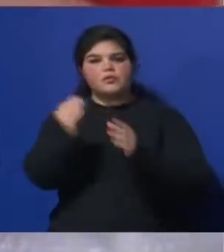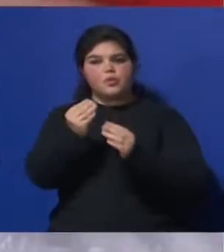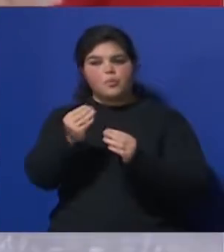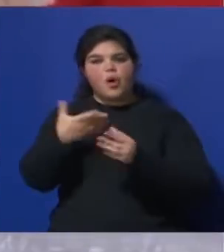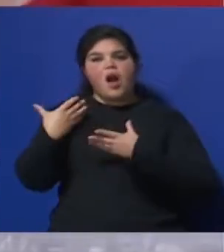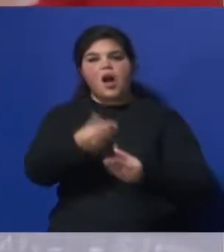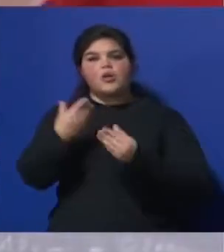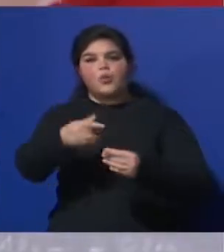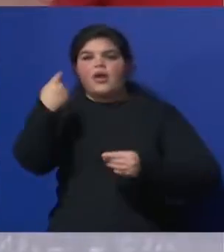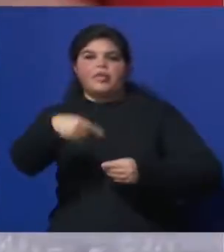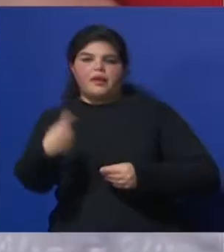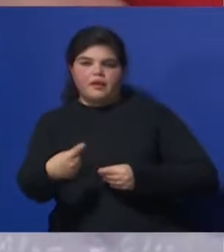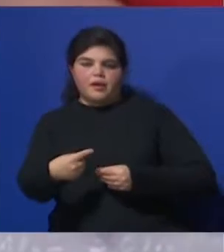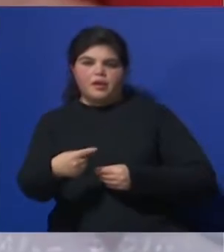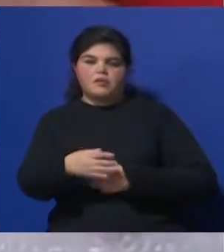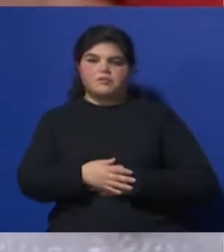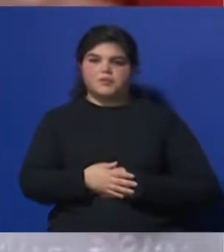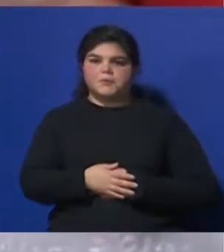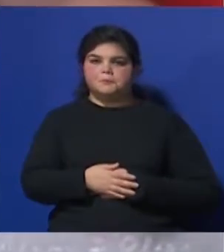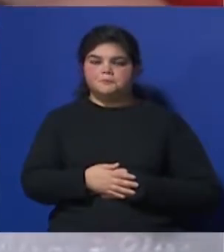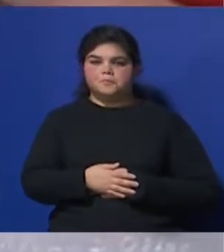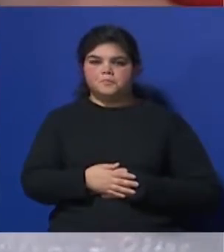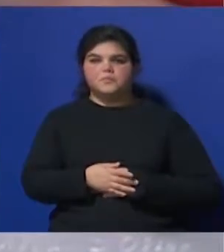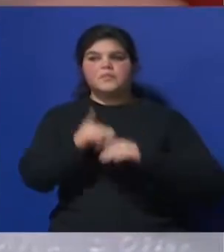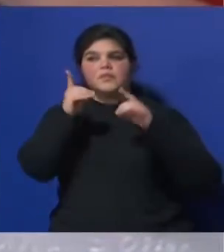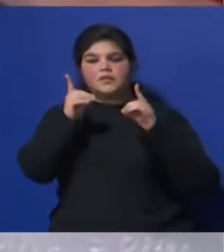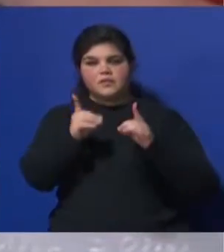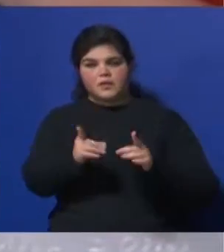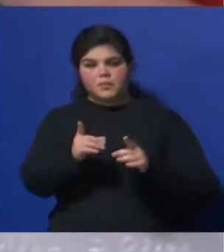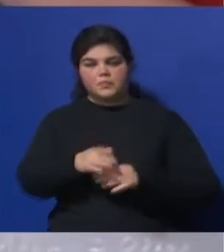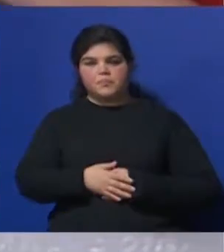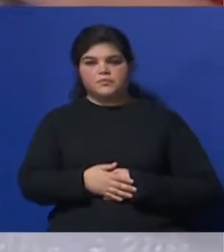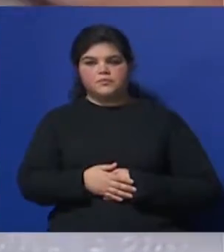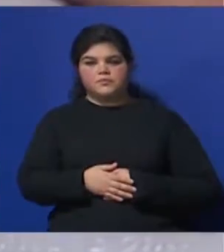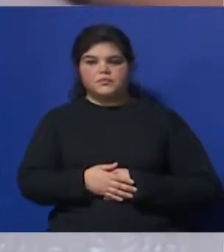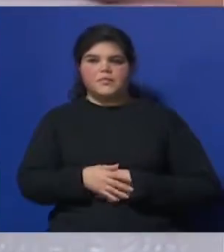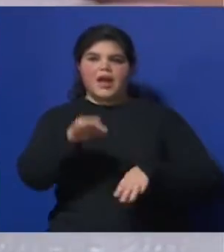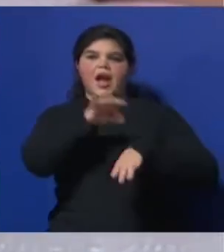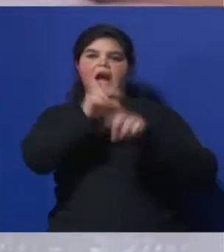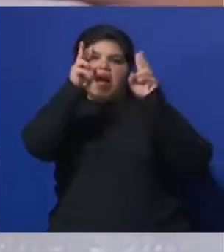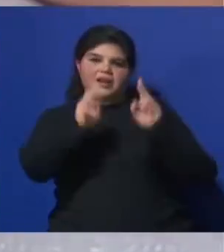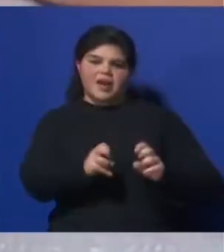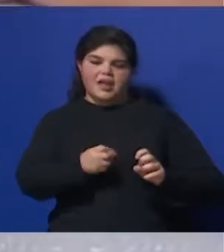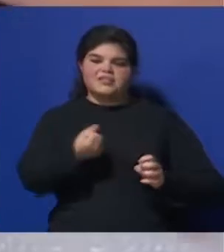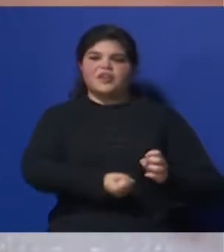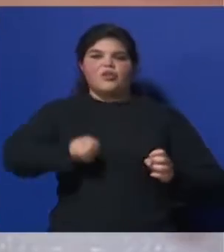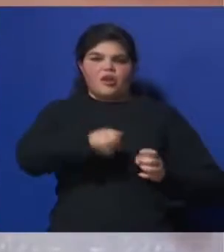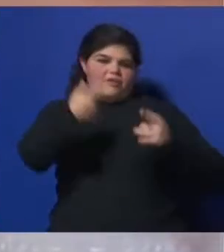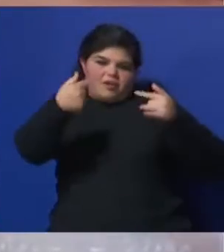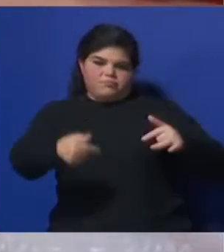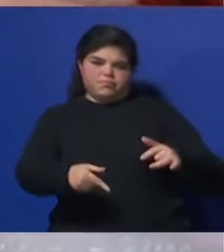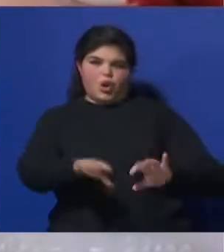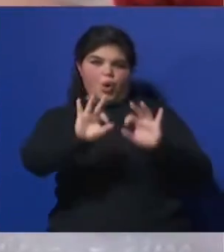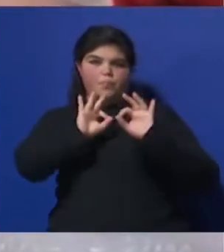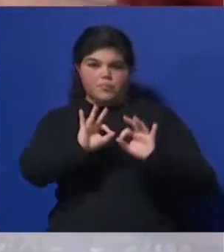su embarazo Su parto Y tener todos los análisis Y los estudios Las ecografías que se le deben pedir En este